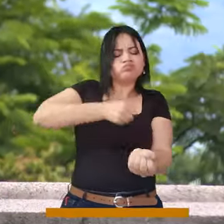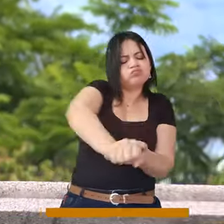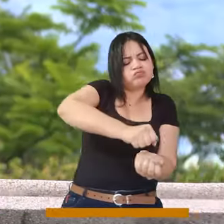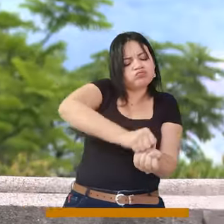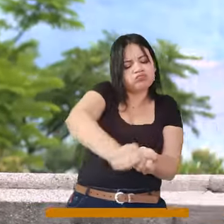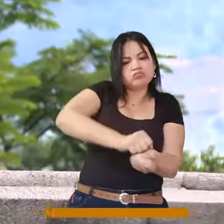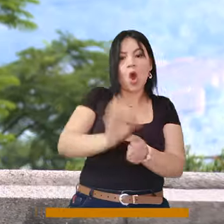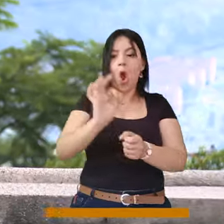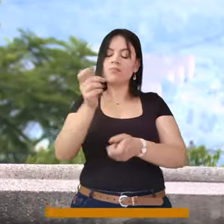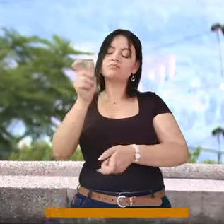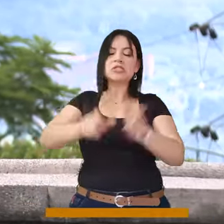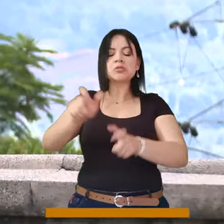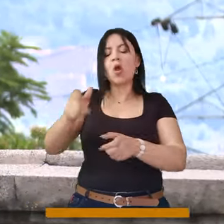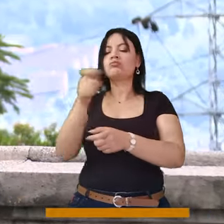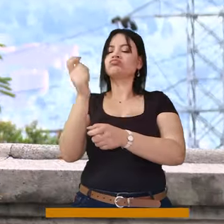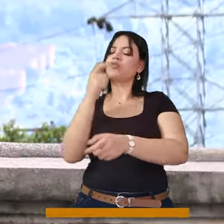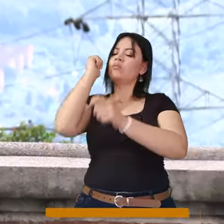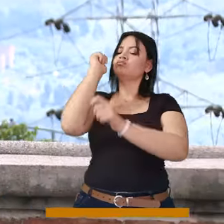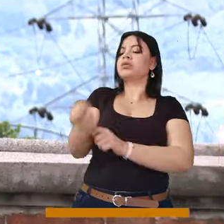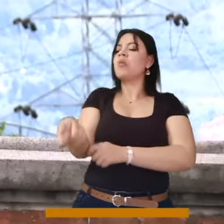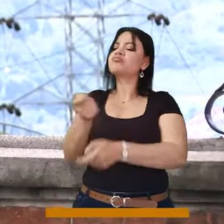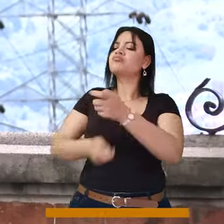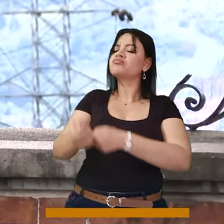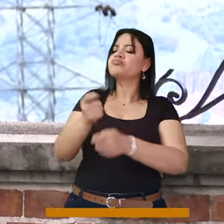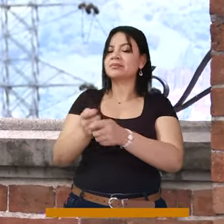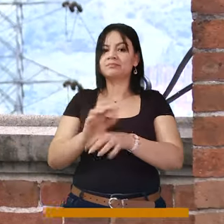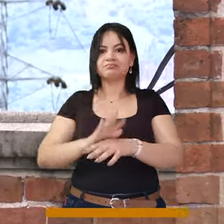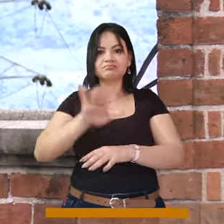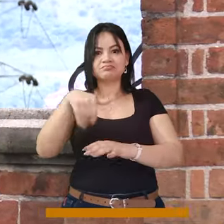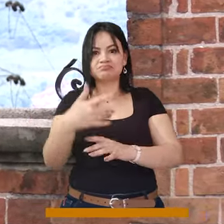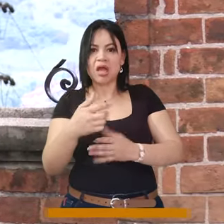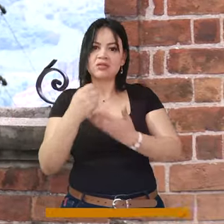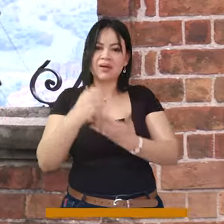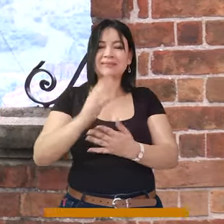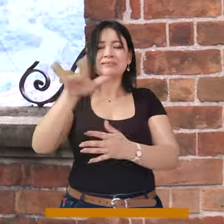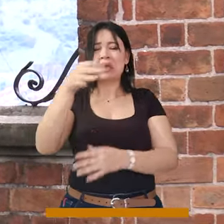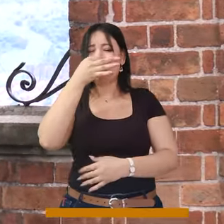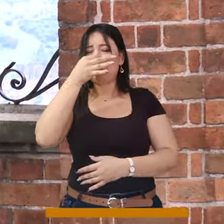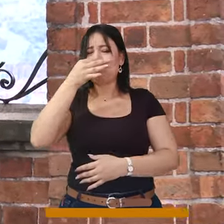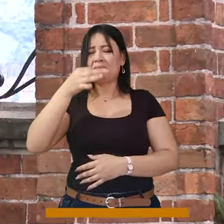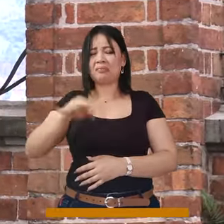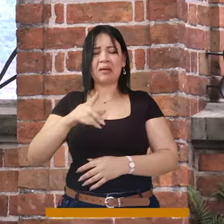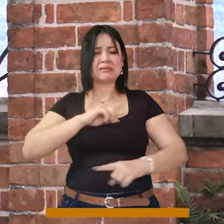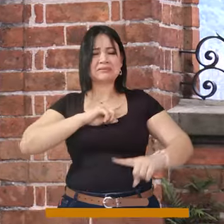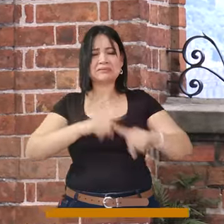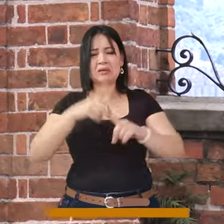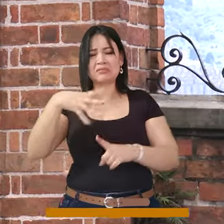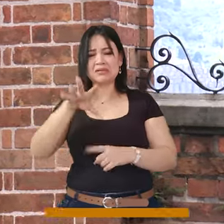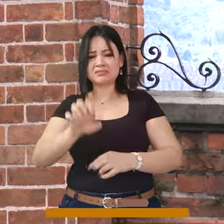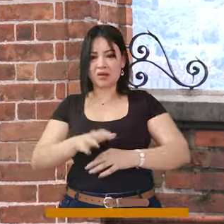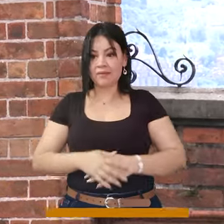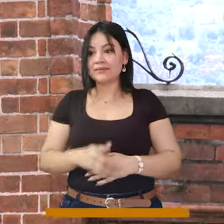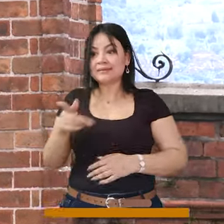lavanderas, pescadores, fueron los protagonistas de este silencioso río, que luego cobraría protagonismo por su pestilencia en el siglo XIX,